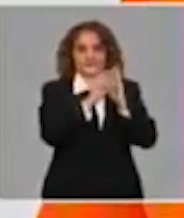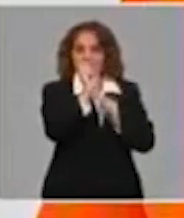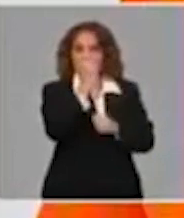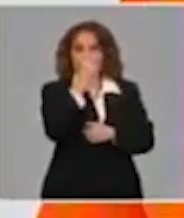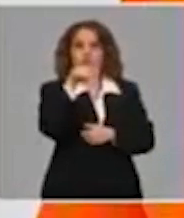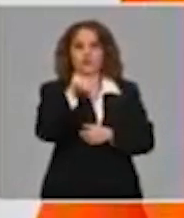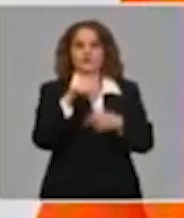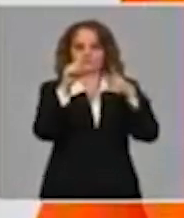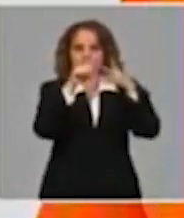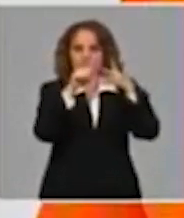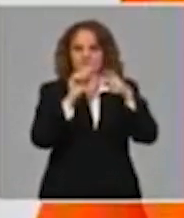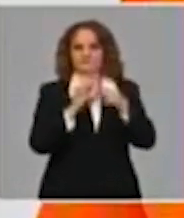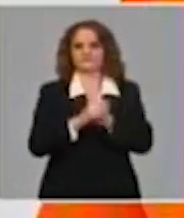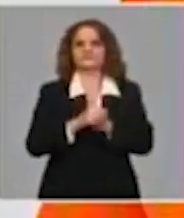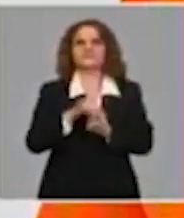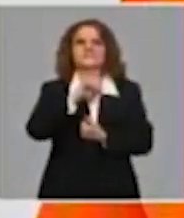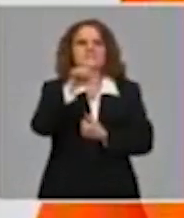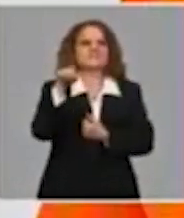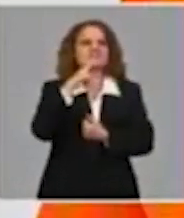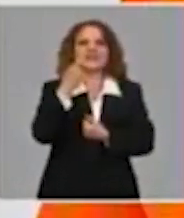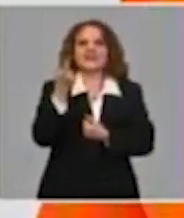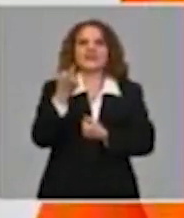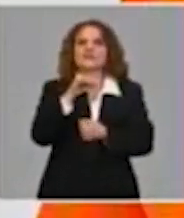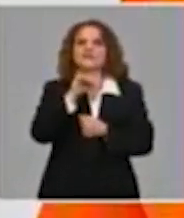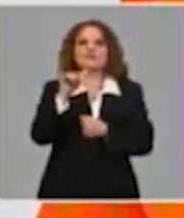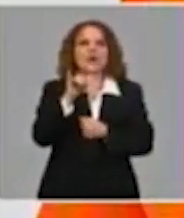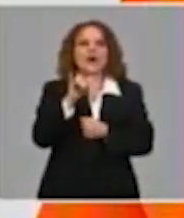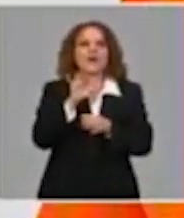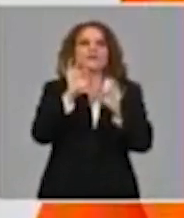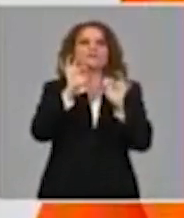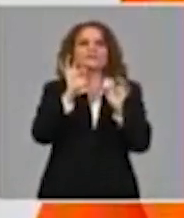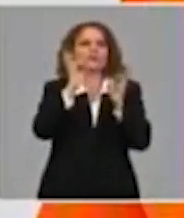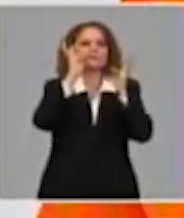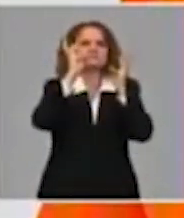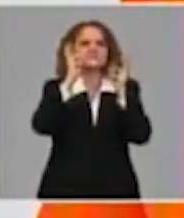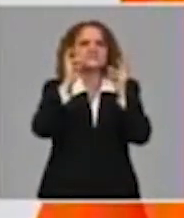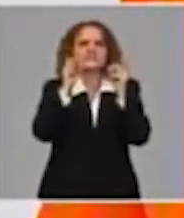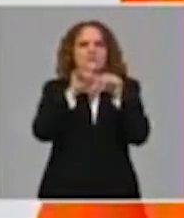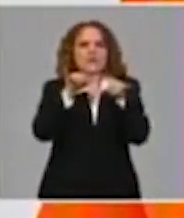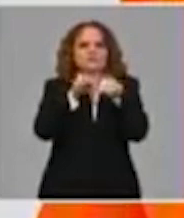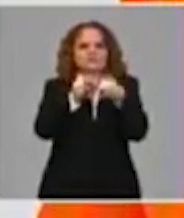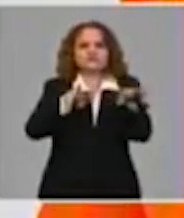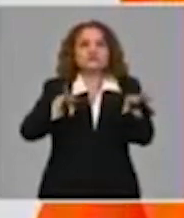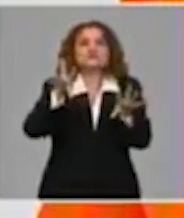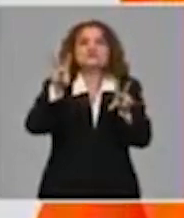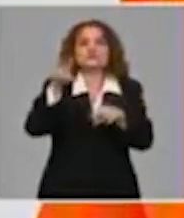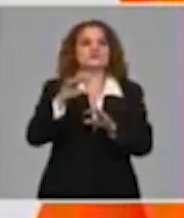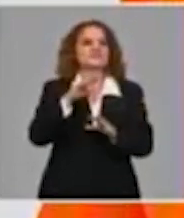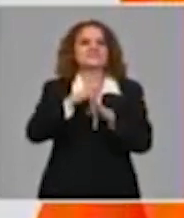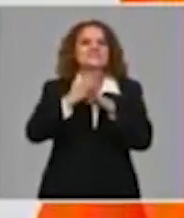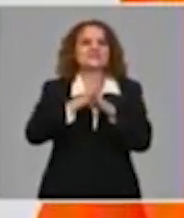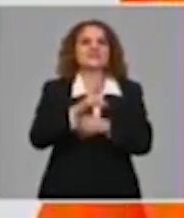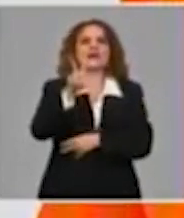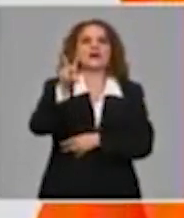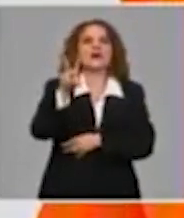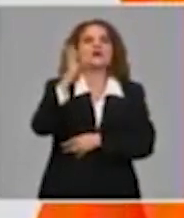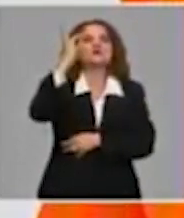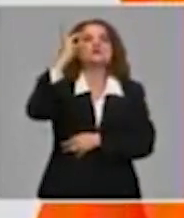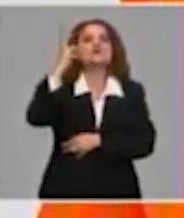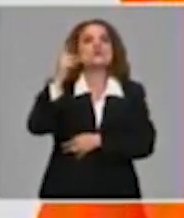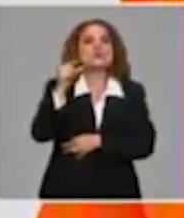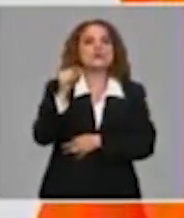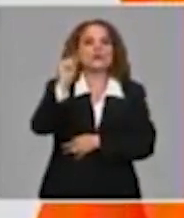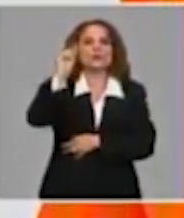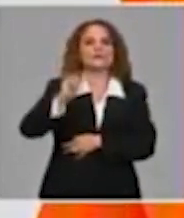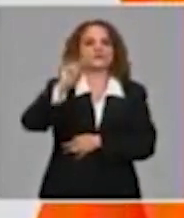Cuando hablamos de índice reproductivo, es el número promedio de casos nuevos de la enfermedad que puede causar un individuo. Es decir, un individuo que se enferma,